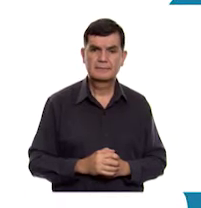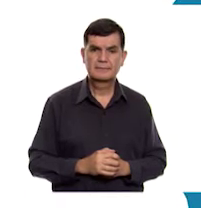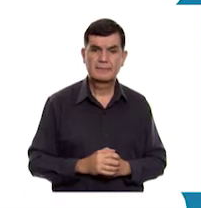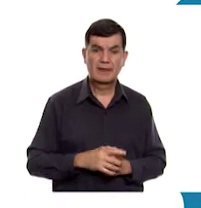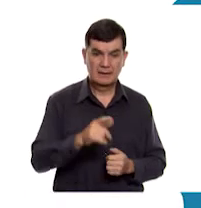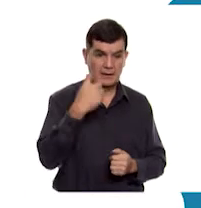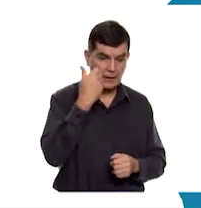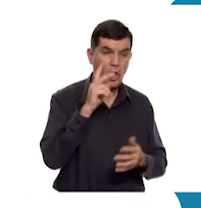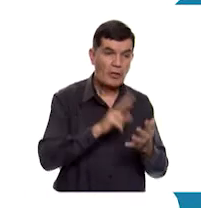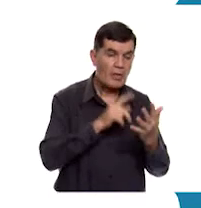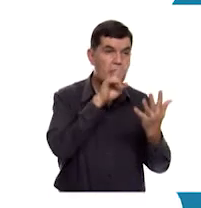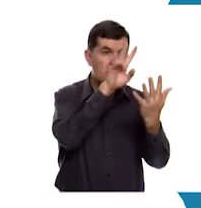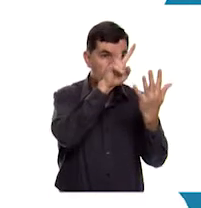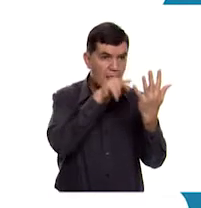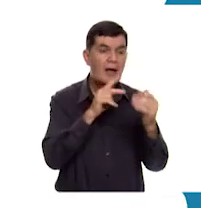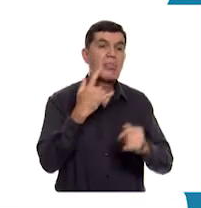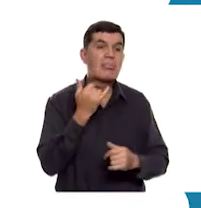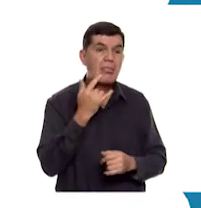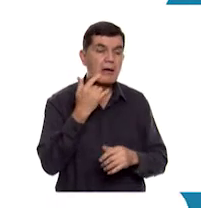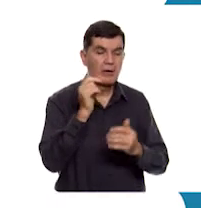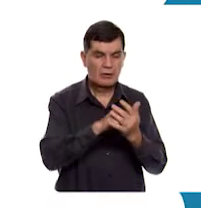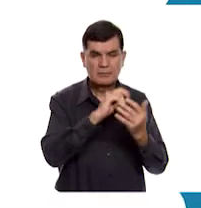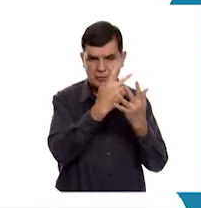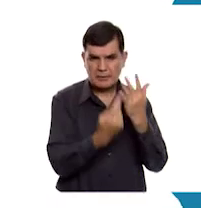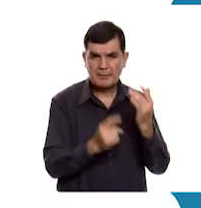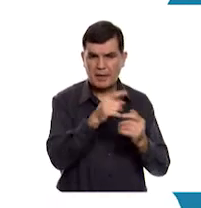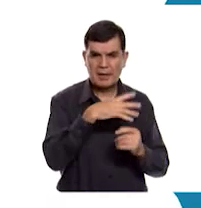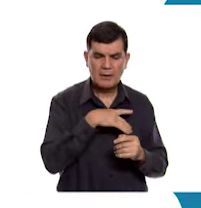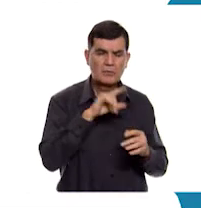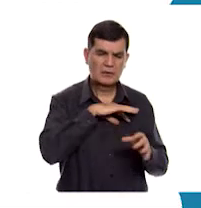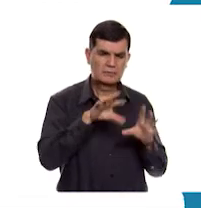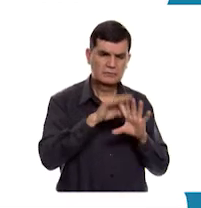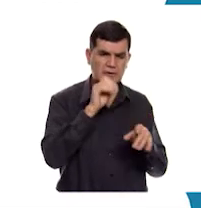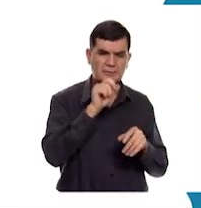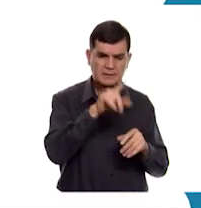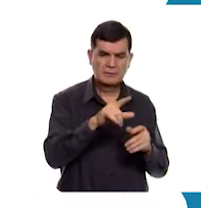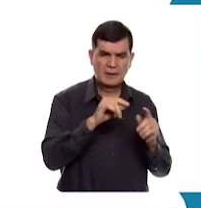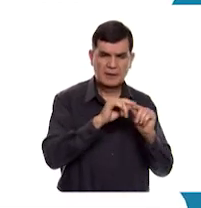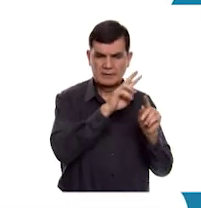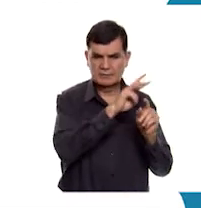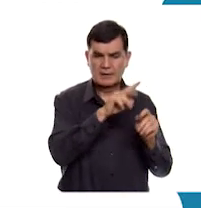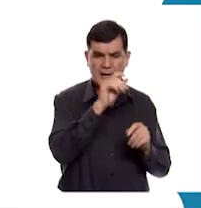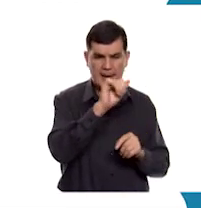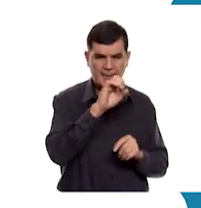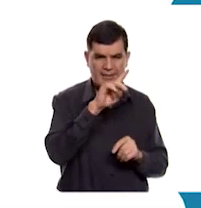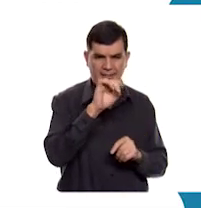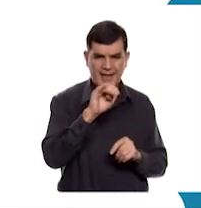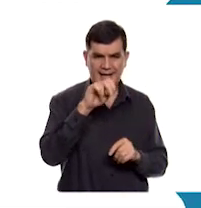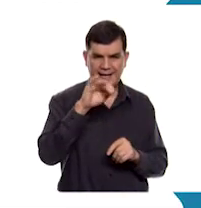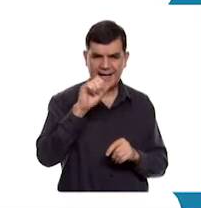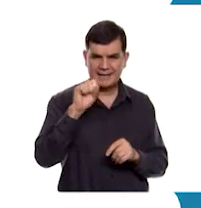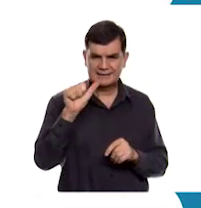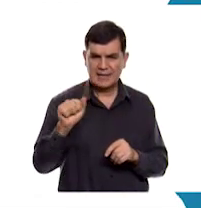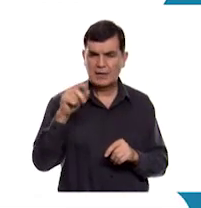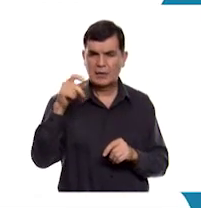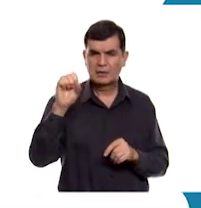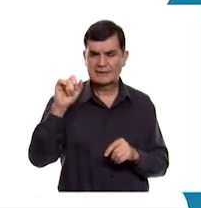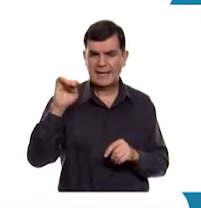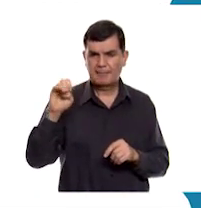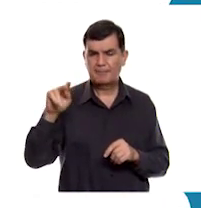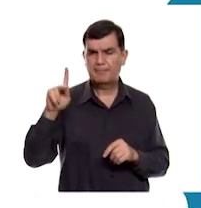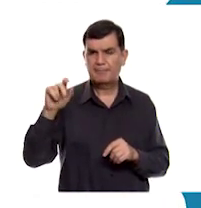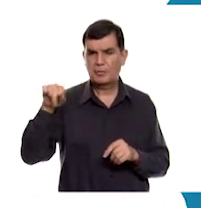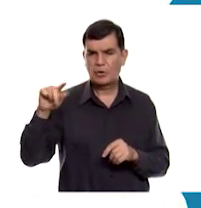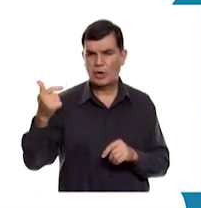Si quieres volver a ver los programas de Aprende en Casa 3, los puedes encontrar en la siguiente liga. Aprende en Casa.cep.gov